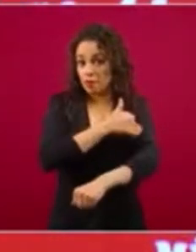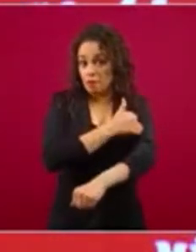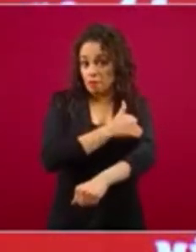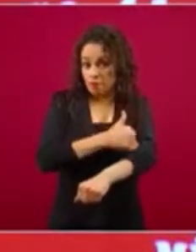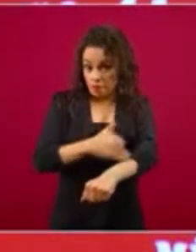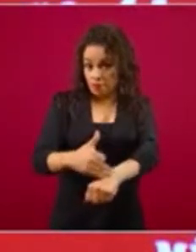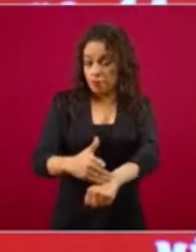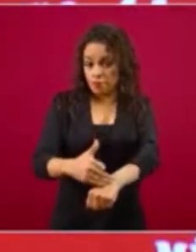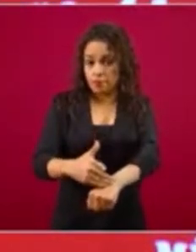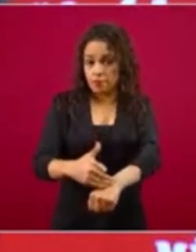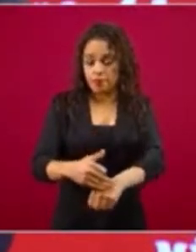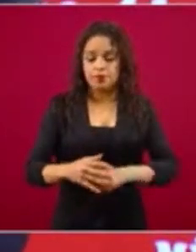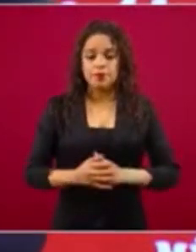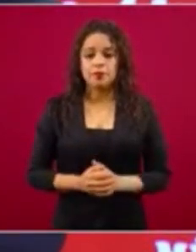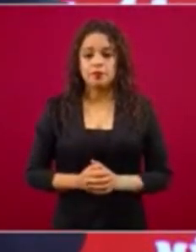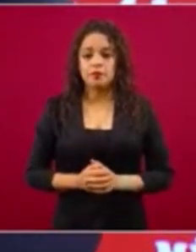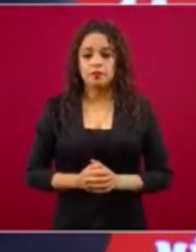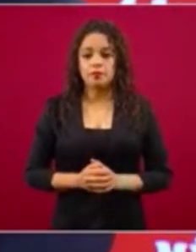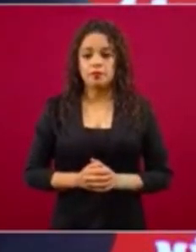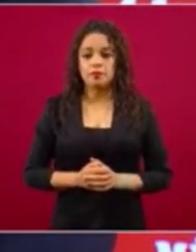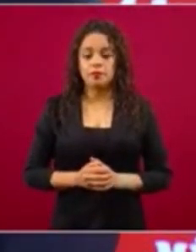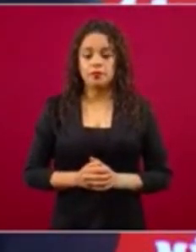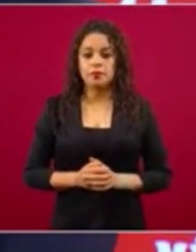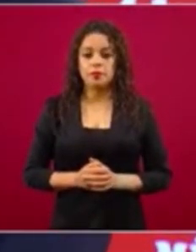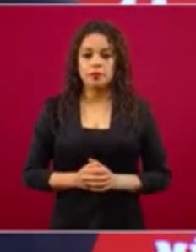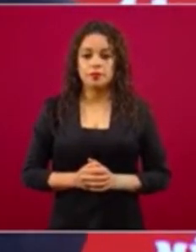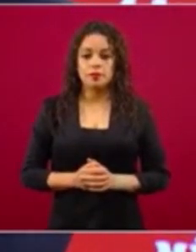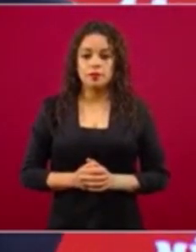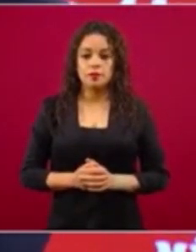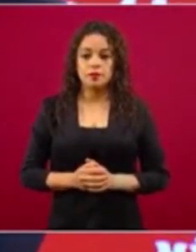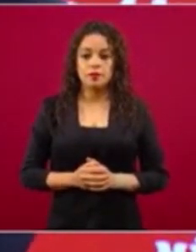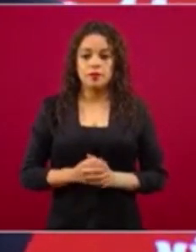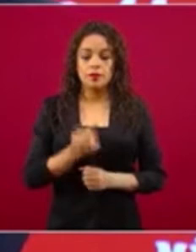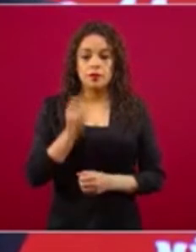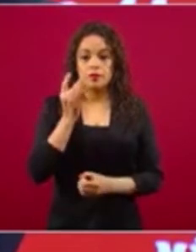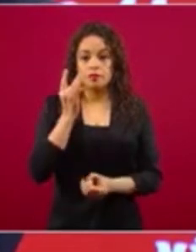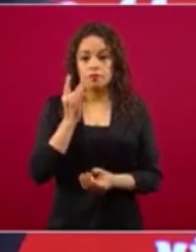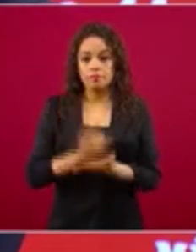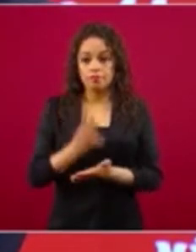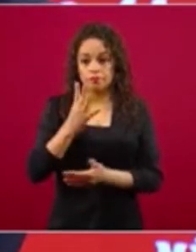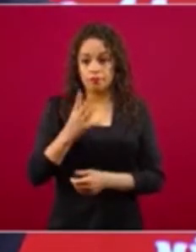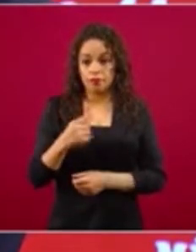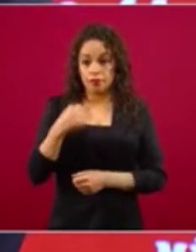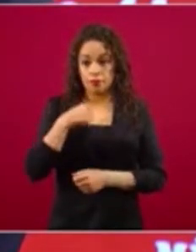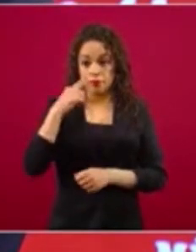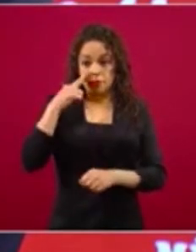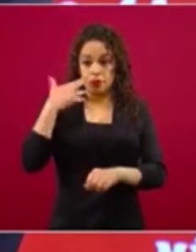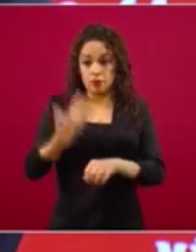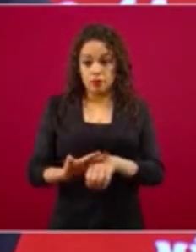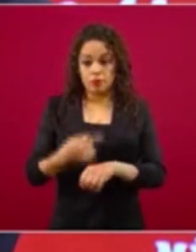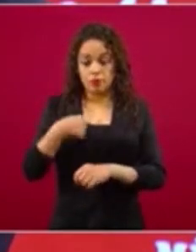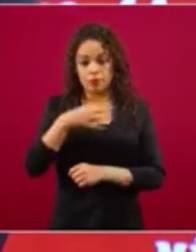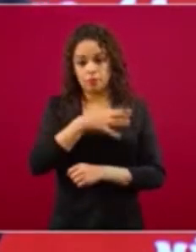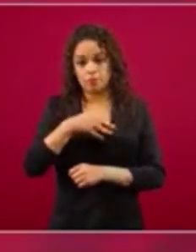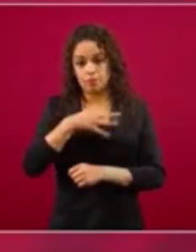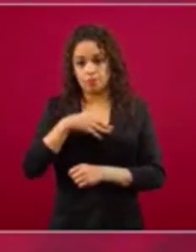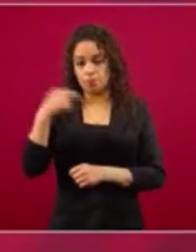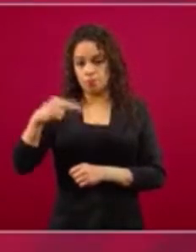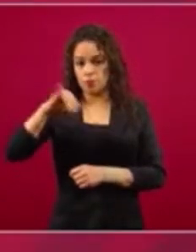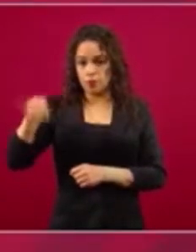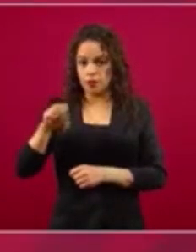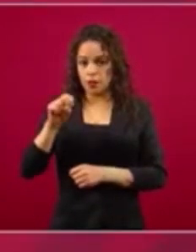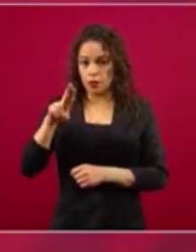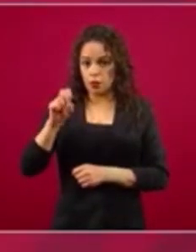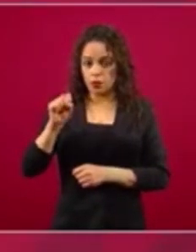me hacía cargo de mi hijo Jesús Ernesto. Porque es